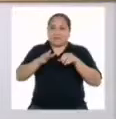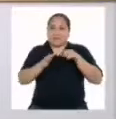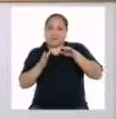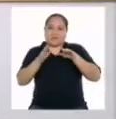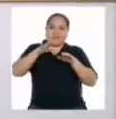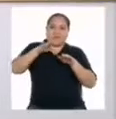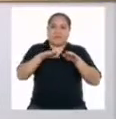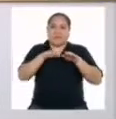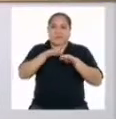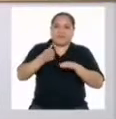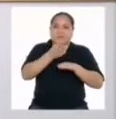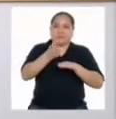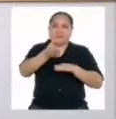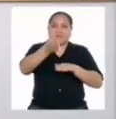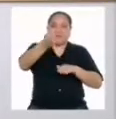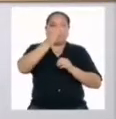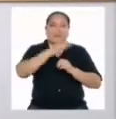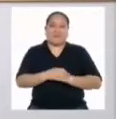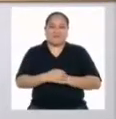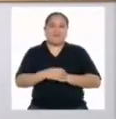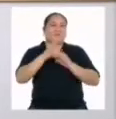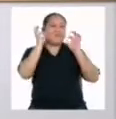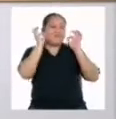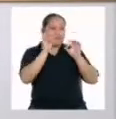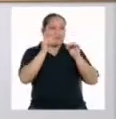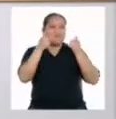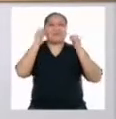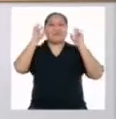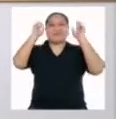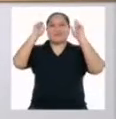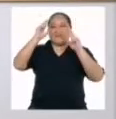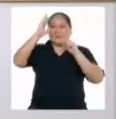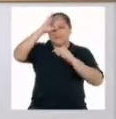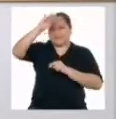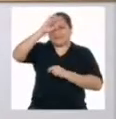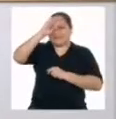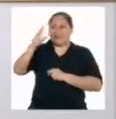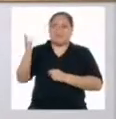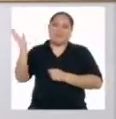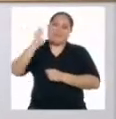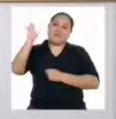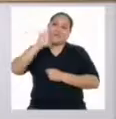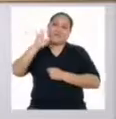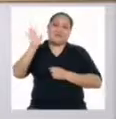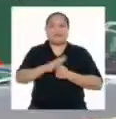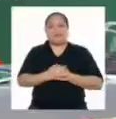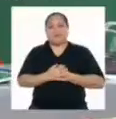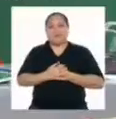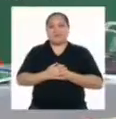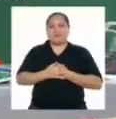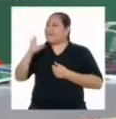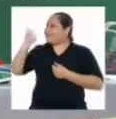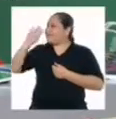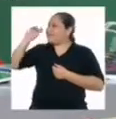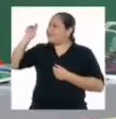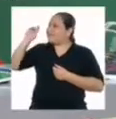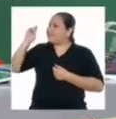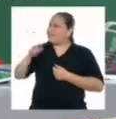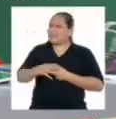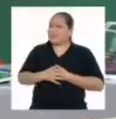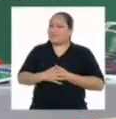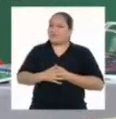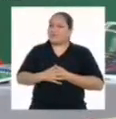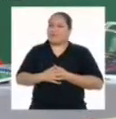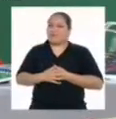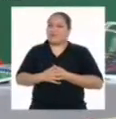Has dado en el clavo, Yanira. Mucha suerte, chicas y chicos. Hasta pronto. Chao, profesora.